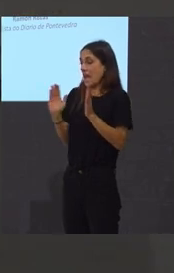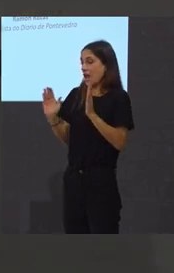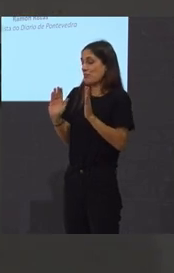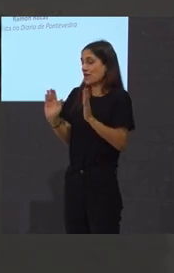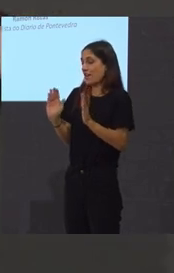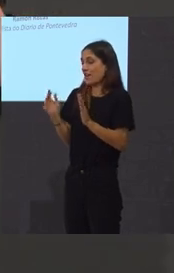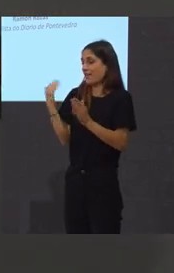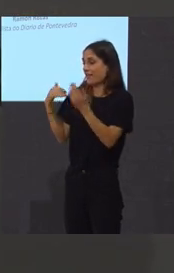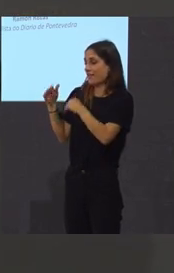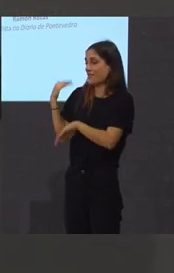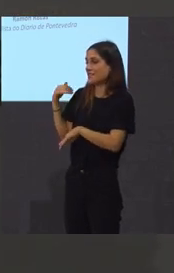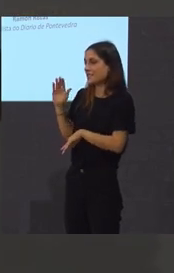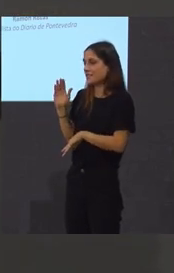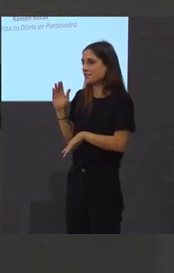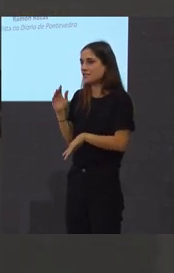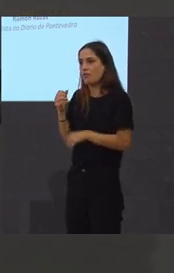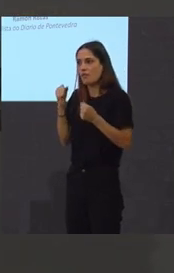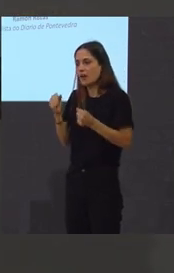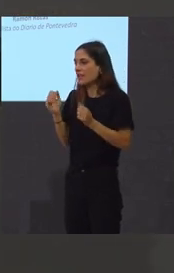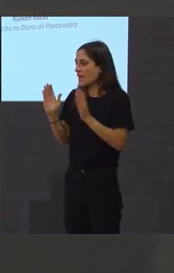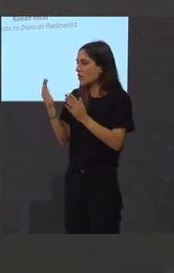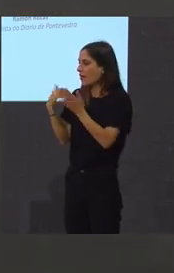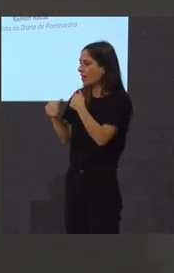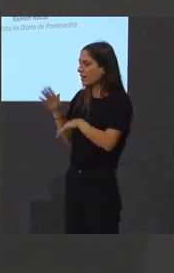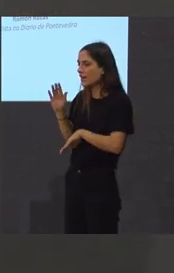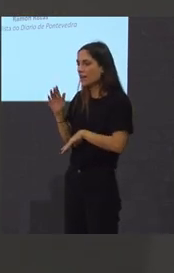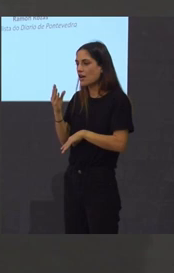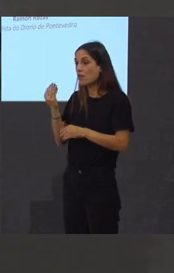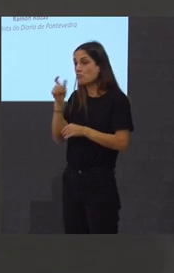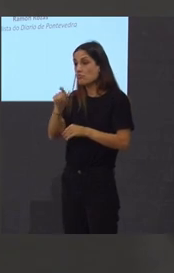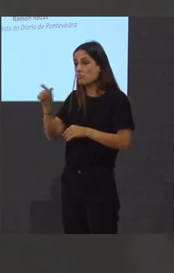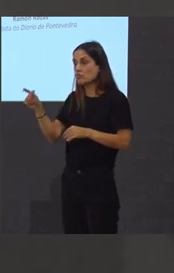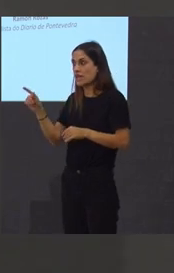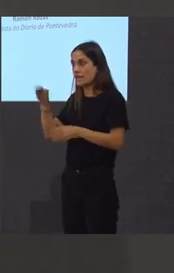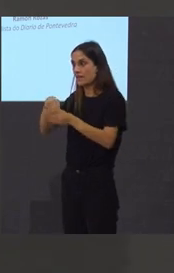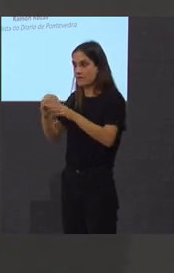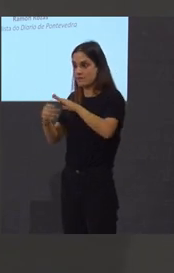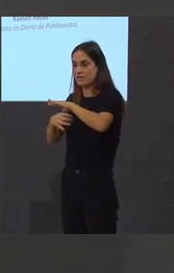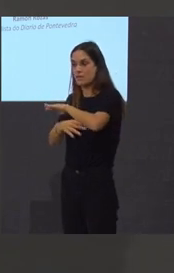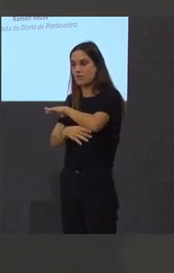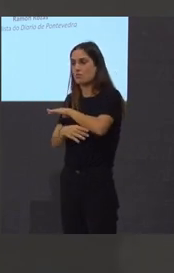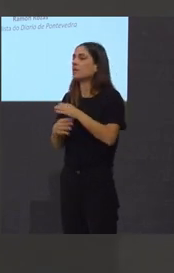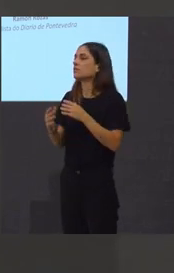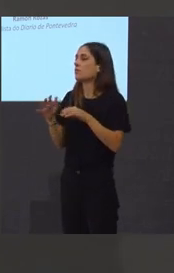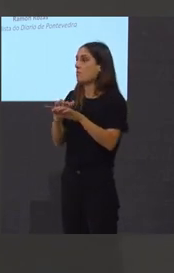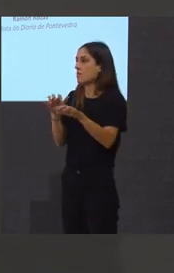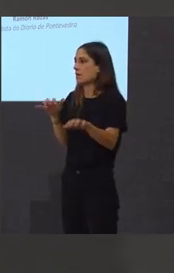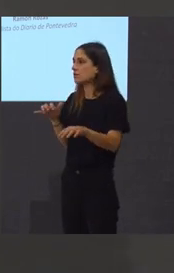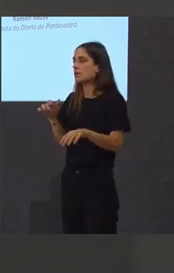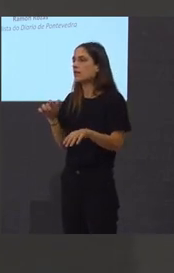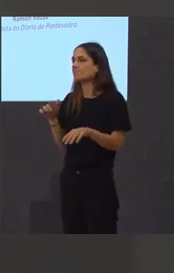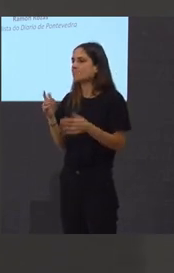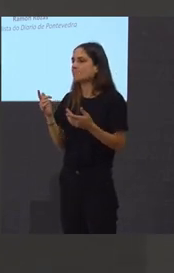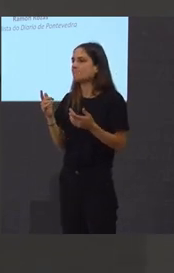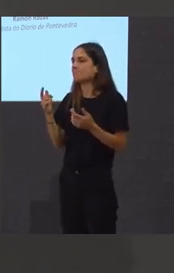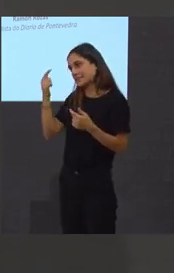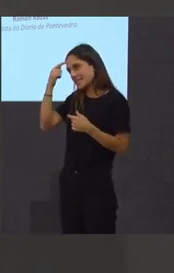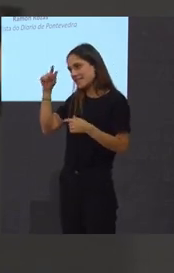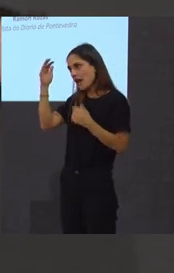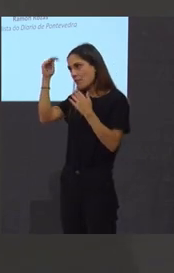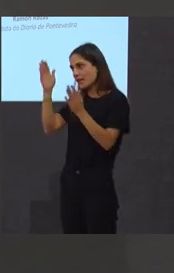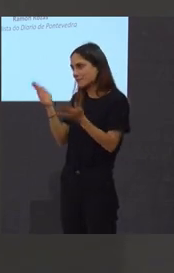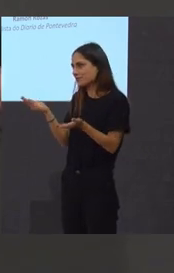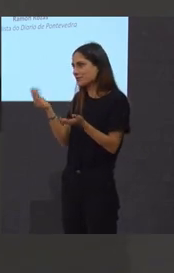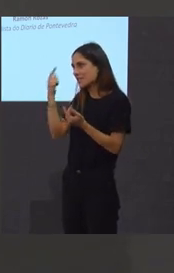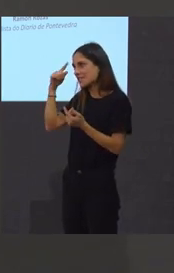naquel momento moita xente que estaba ali ou non moita pero as persoas que estaban ali comprenderon que efectivamente sobre